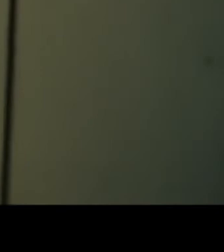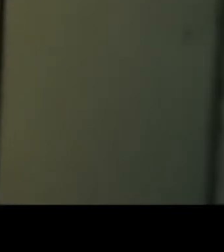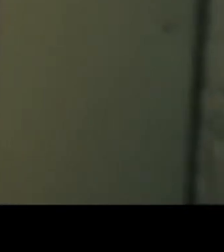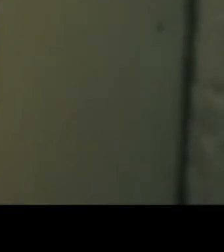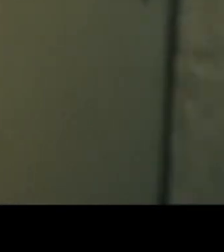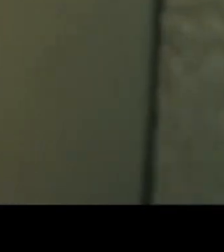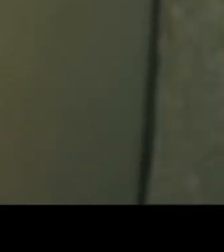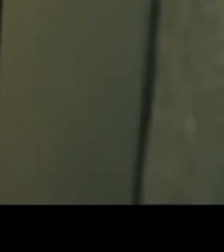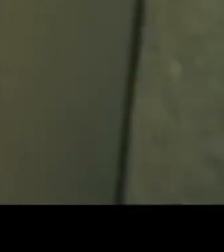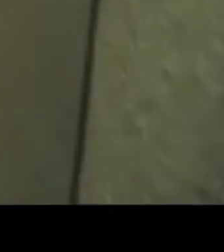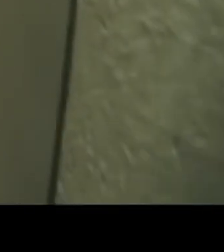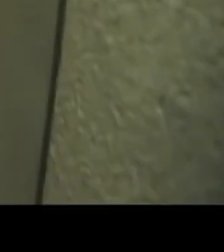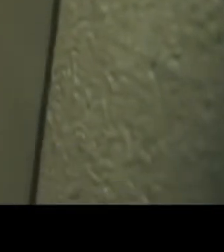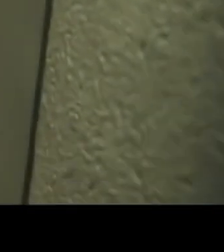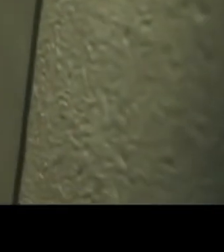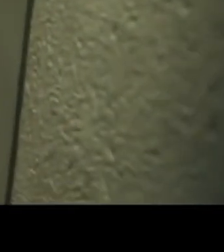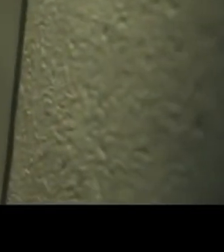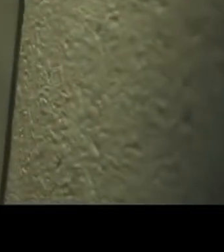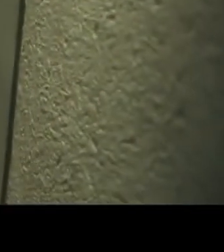No.